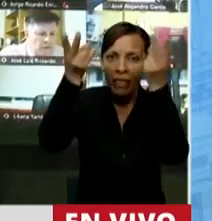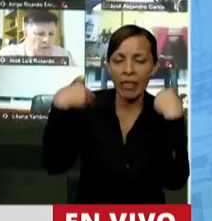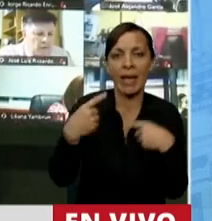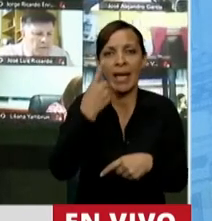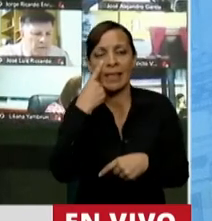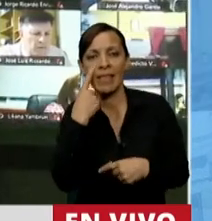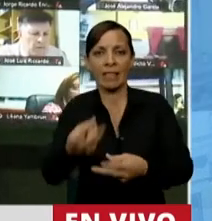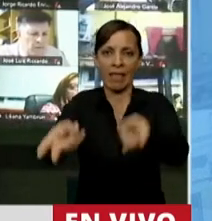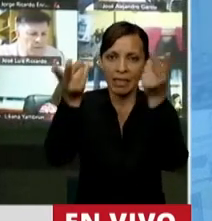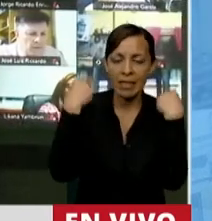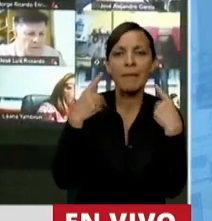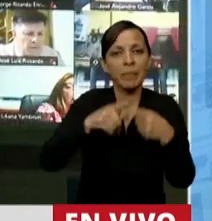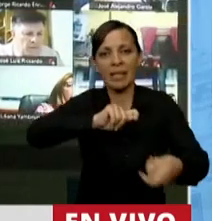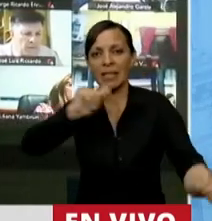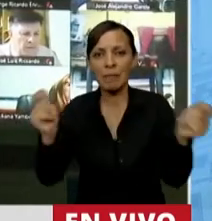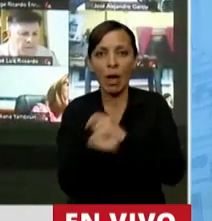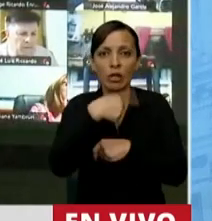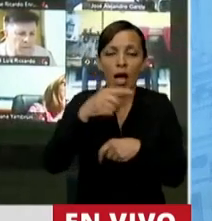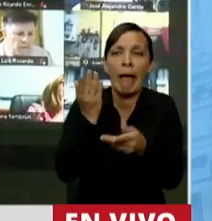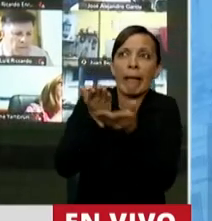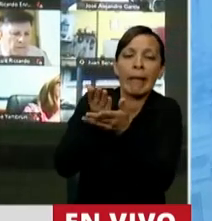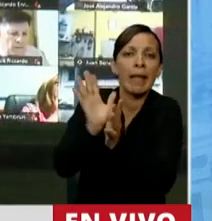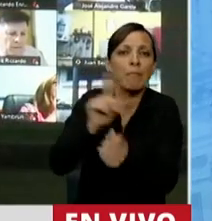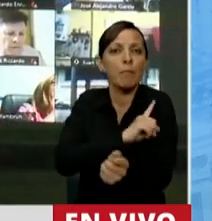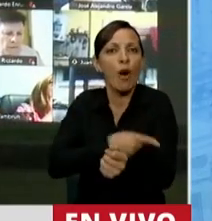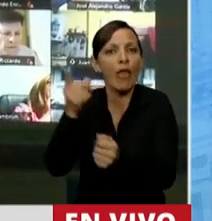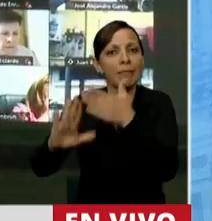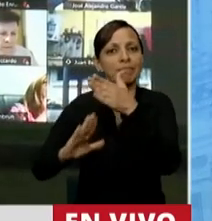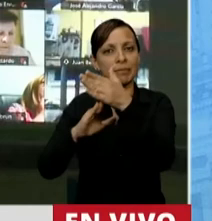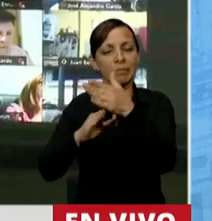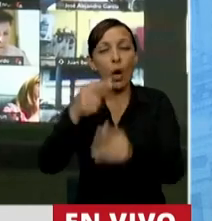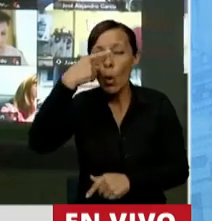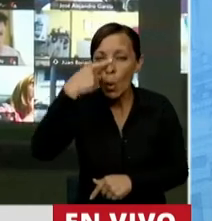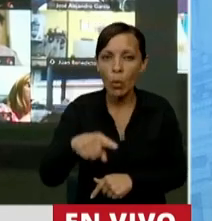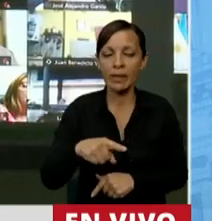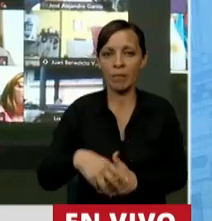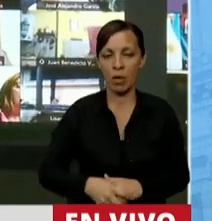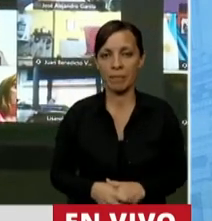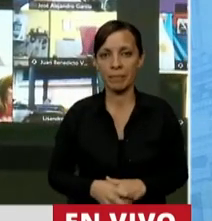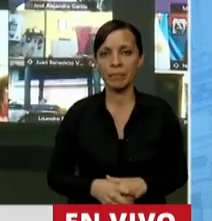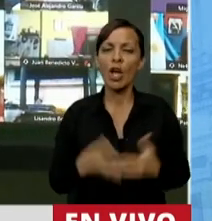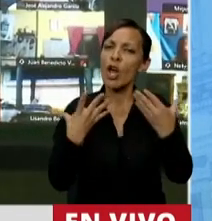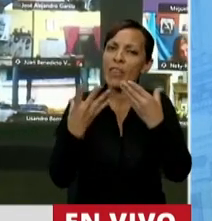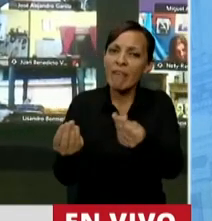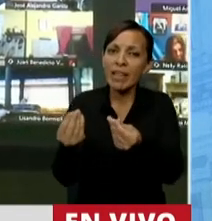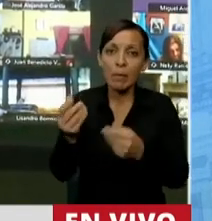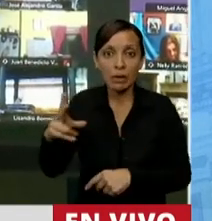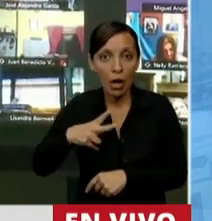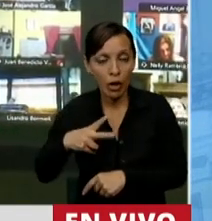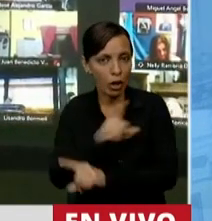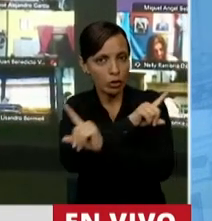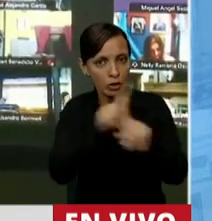intendentes y transformarlos en mendigos del poder central. Y termino con esto. No defendemos a los ricos,